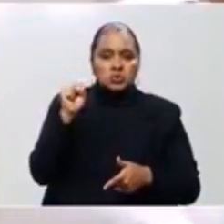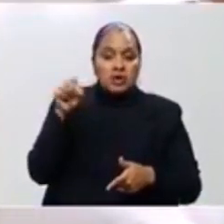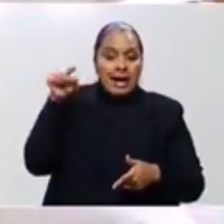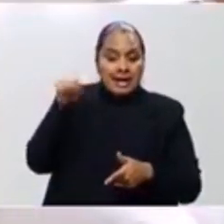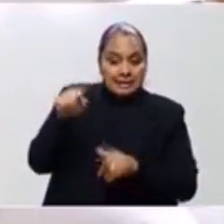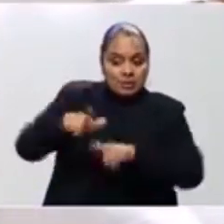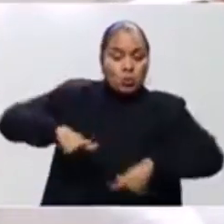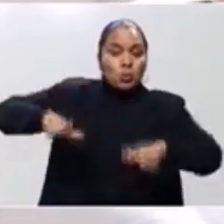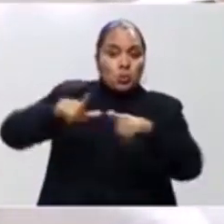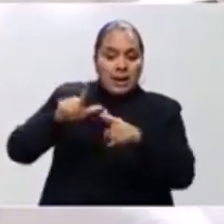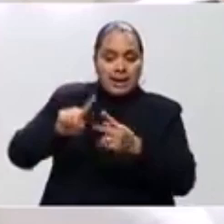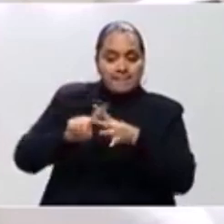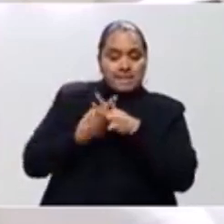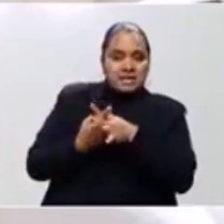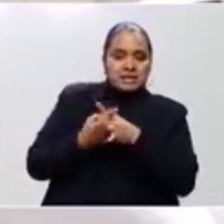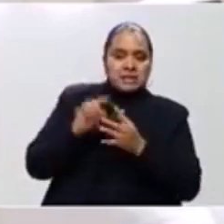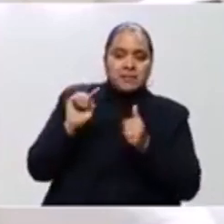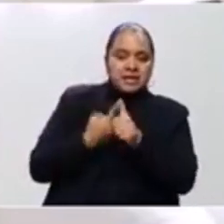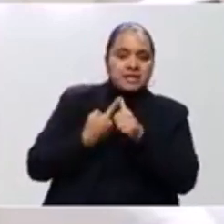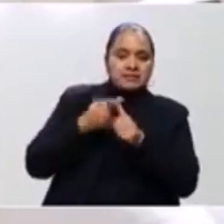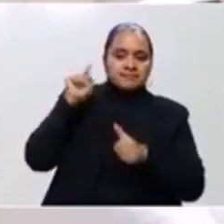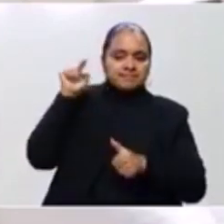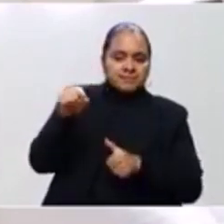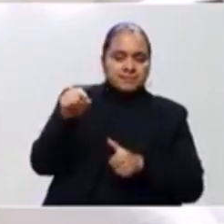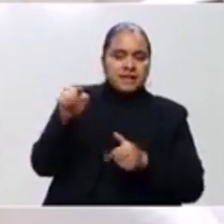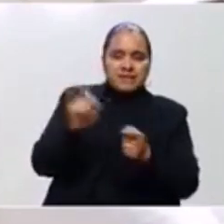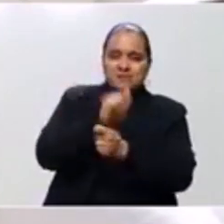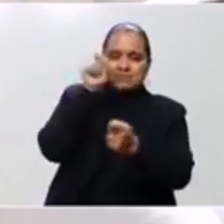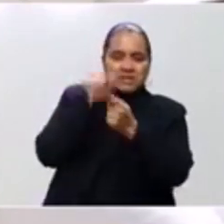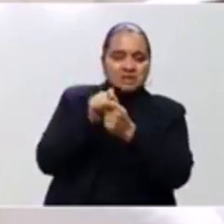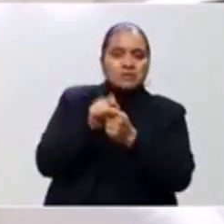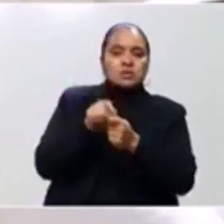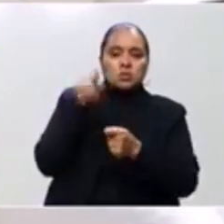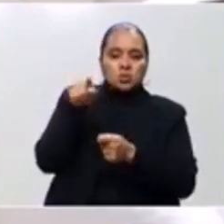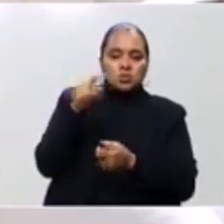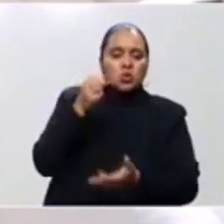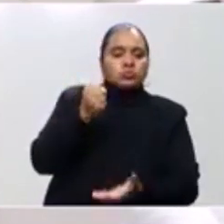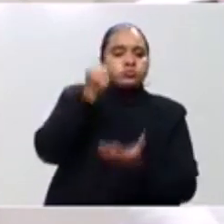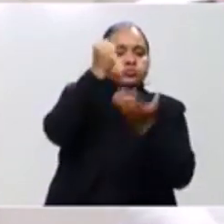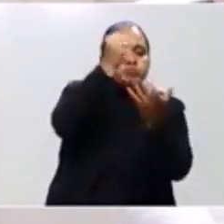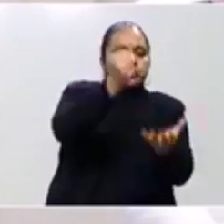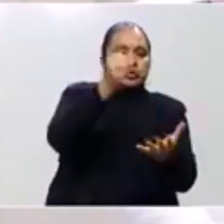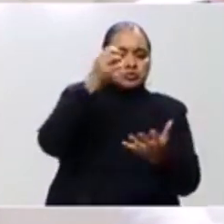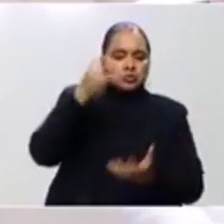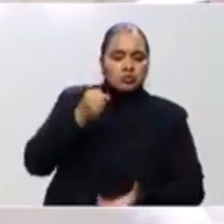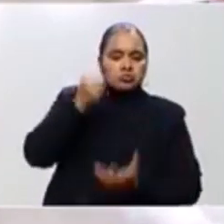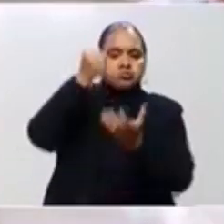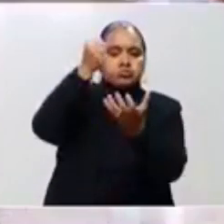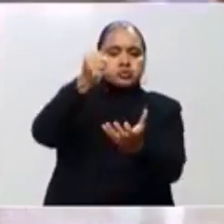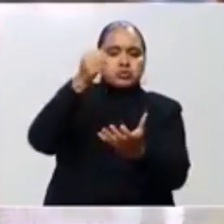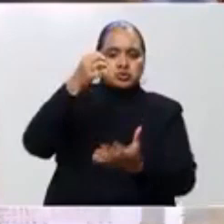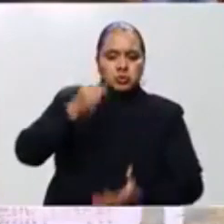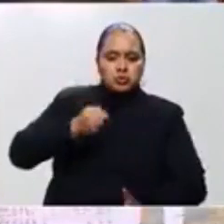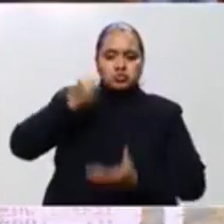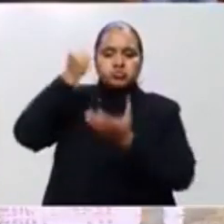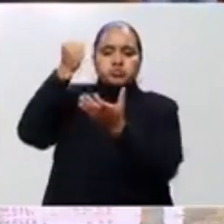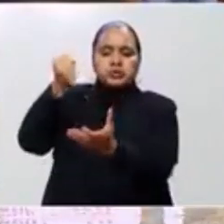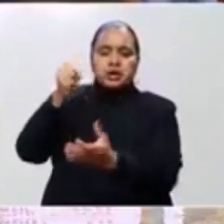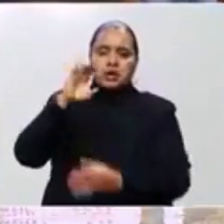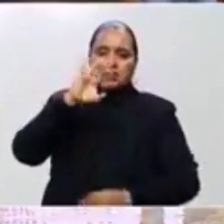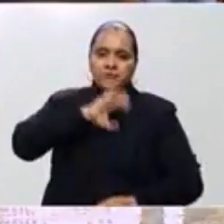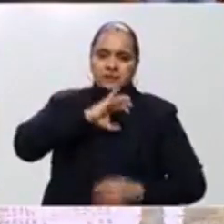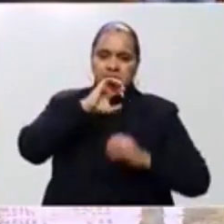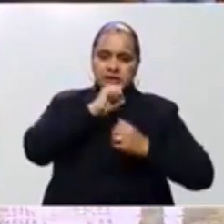que requiere una enorme logística y precisión, y esa misión se la hemos encomendado a las Fuerzas Armadas de Honduras,